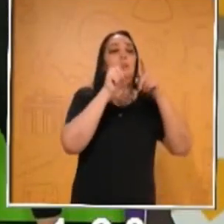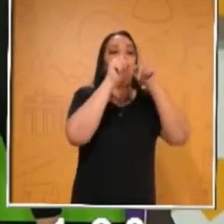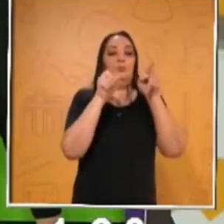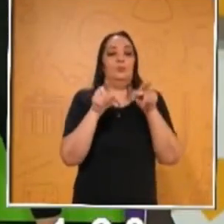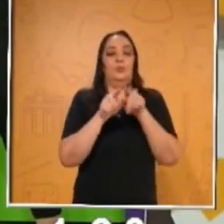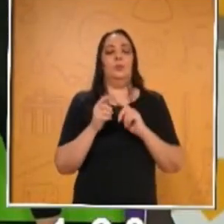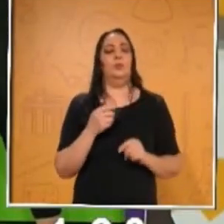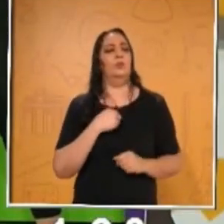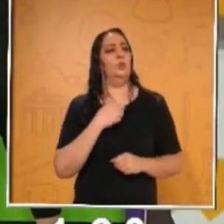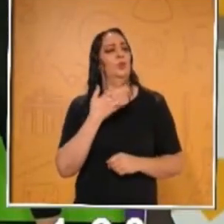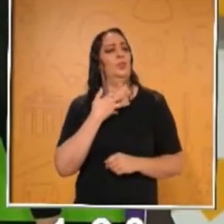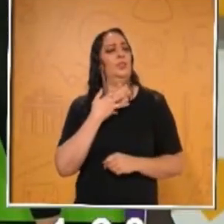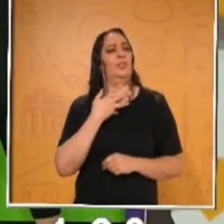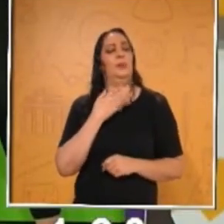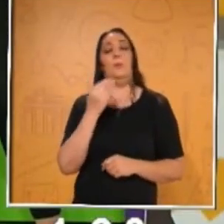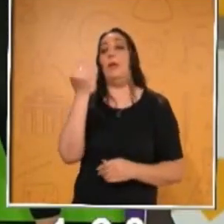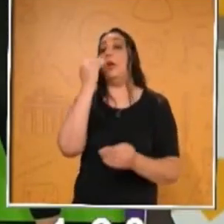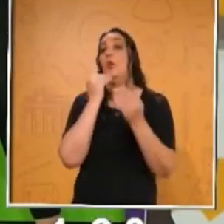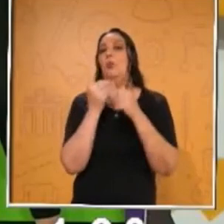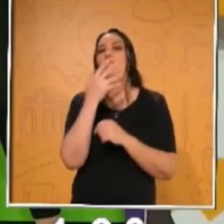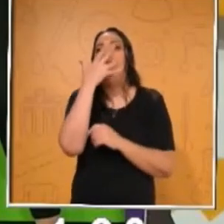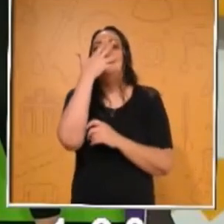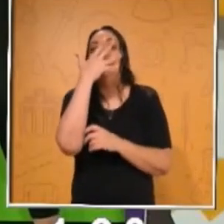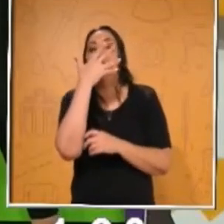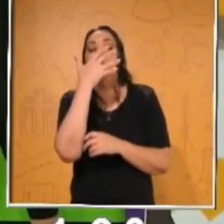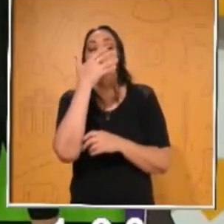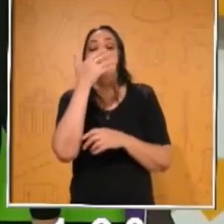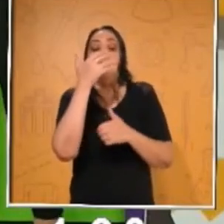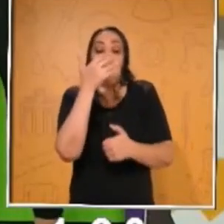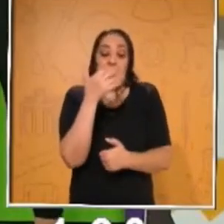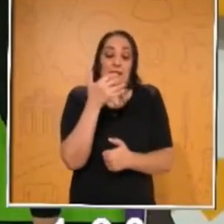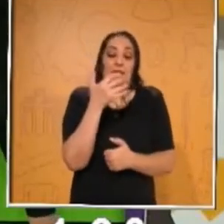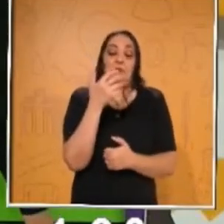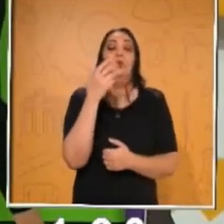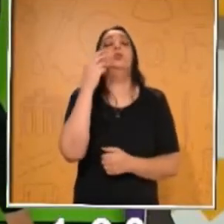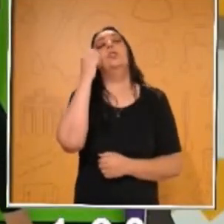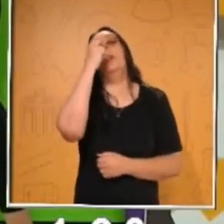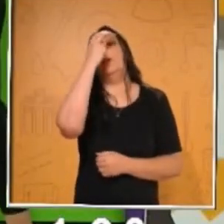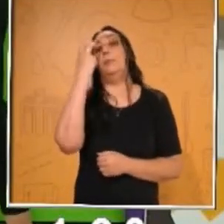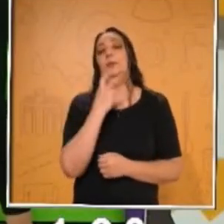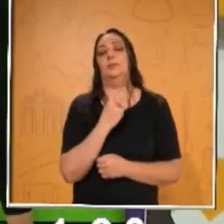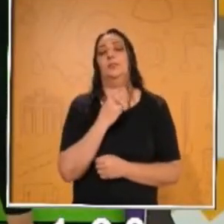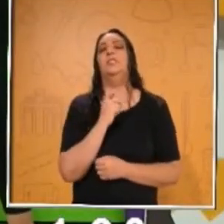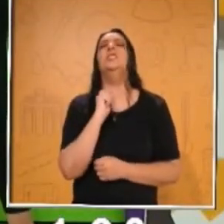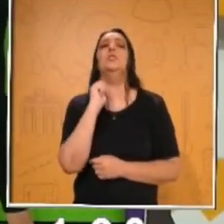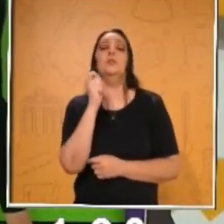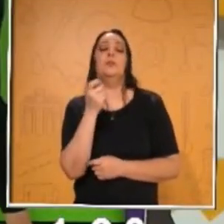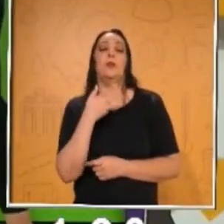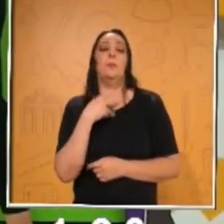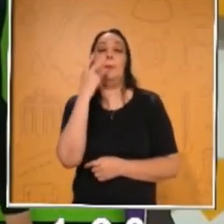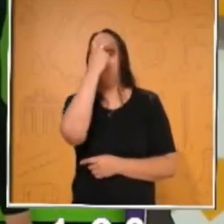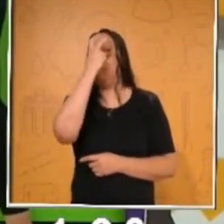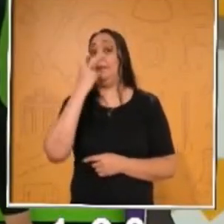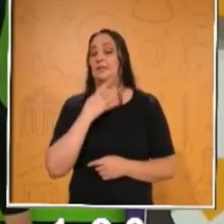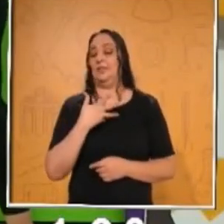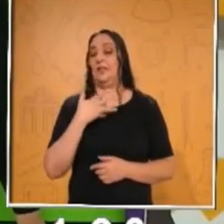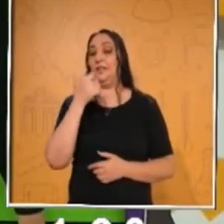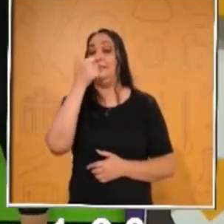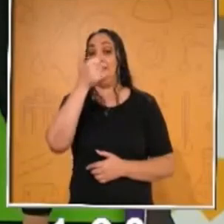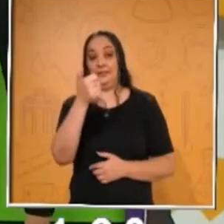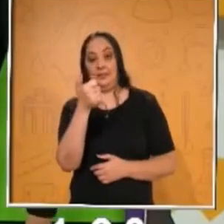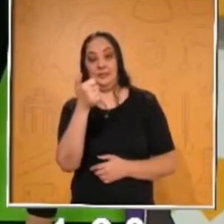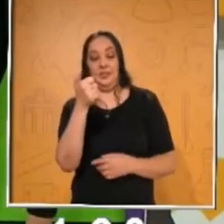cinco sextos, me comí cinco sextos de la pizza. Ah, bueno, quiere decir que tenía seis pedazos de mi pizza y me he comido